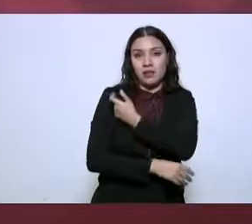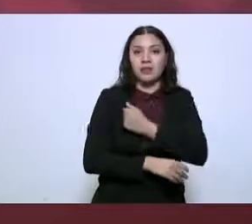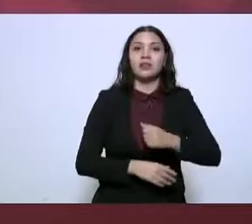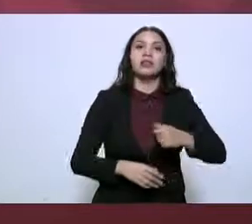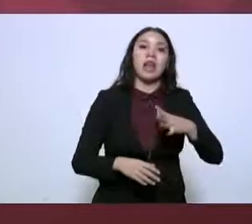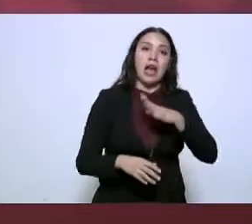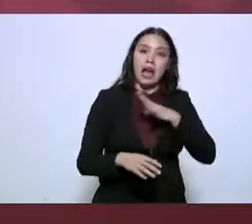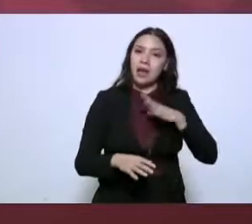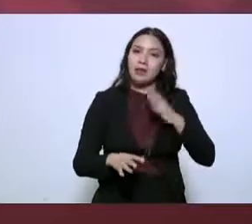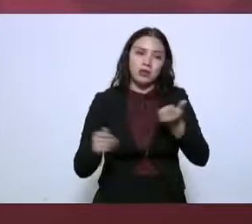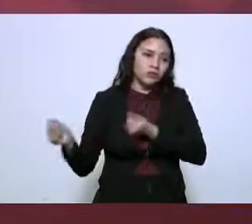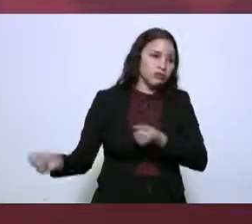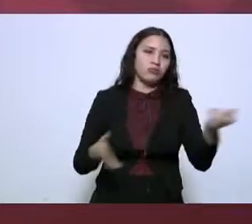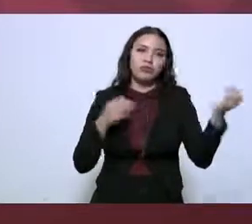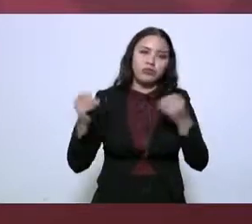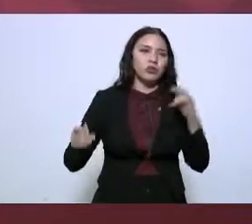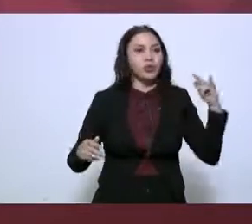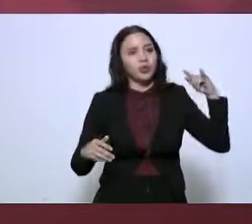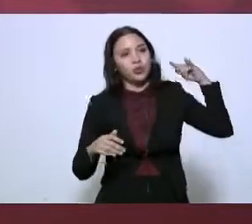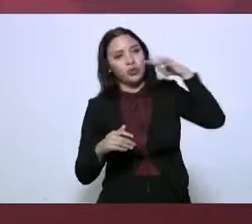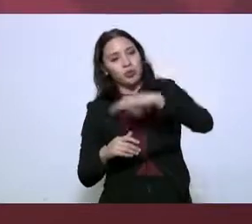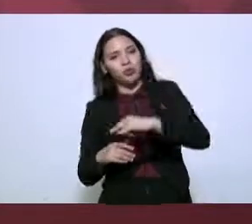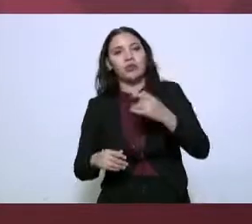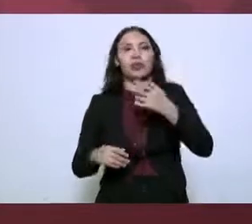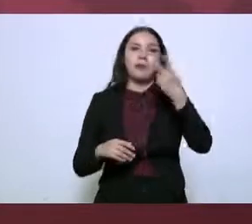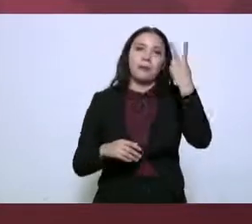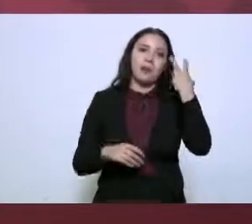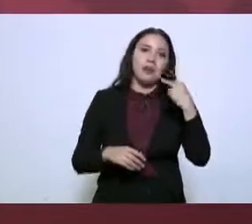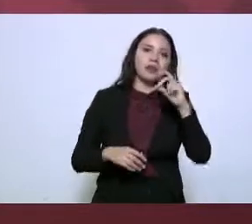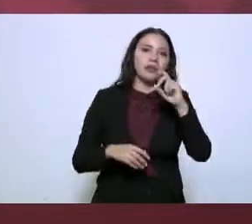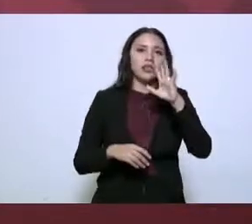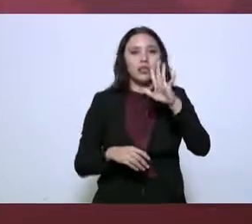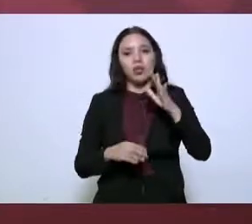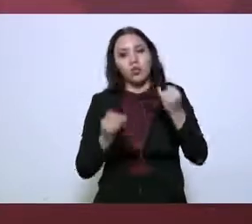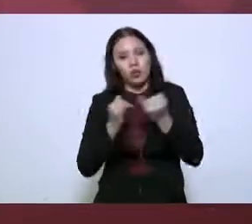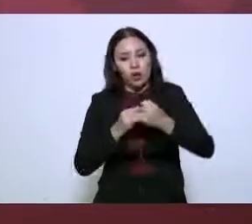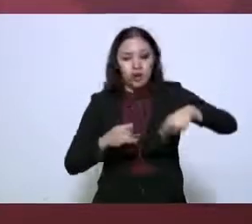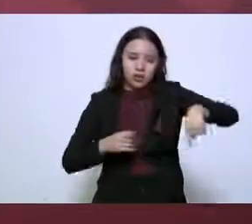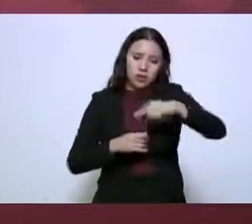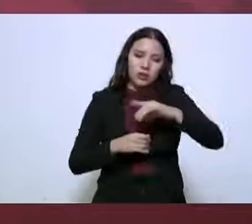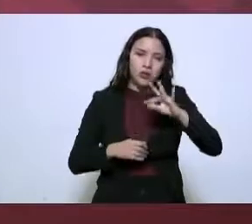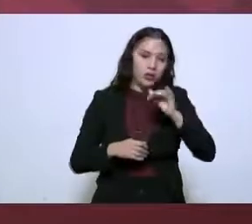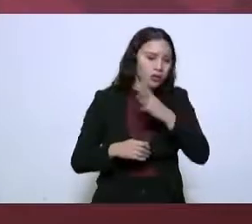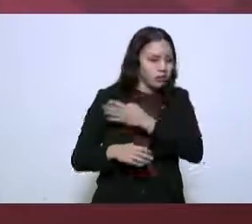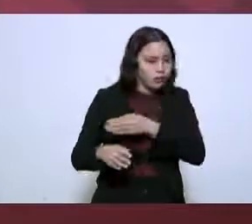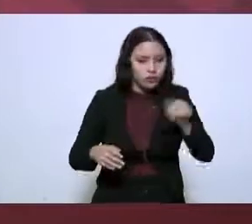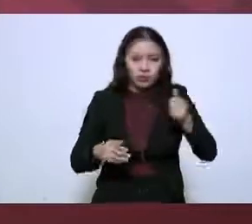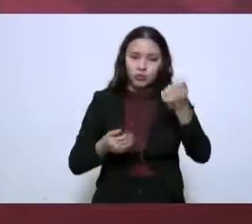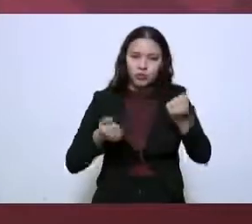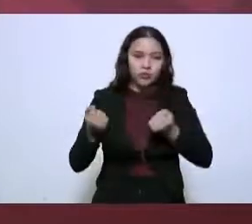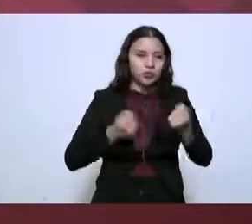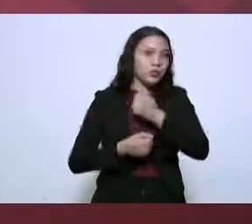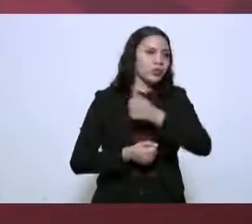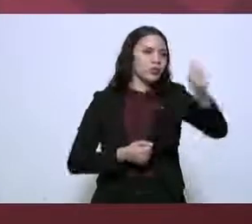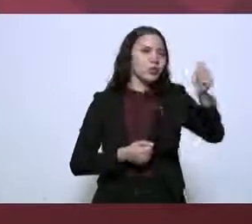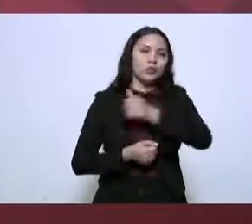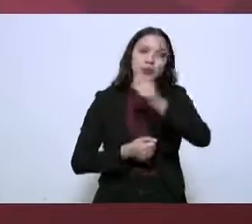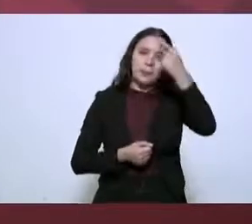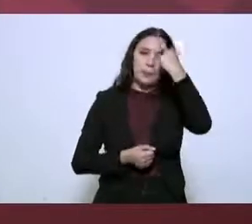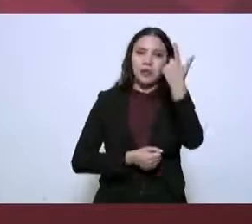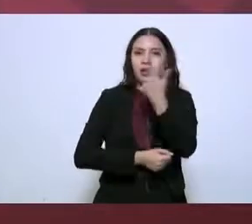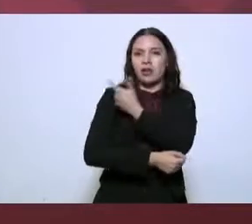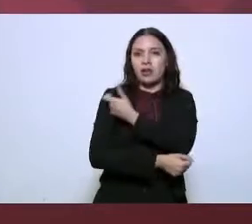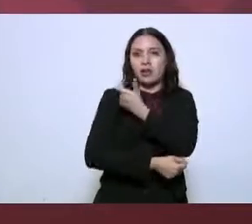hecho 35 viajes aéreos y 44 rutas terrestres para poder llevar la vacuna